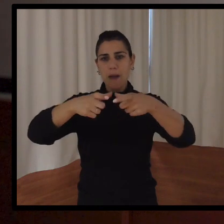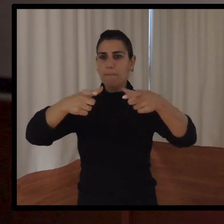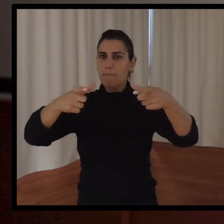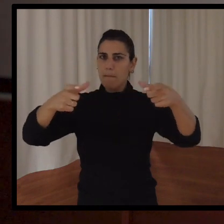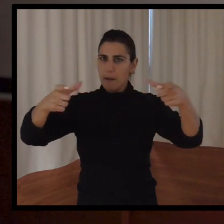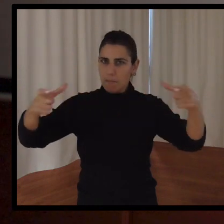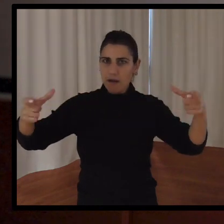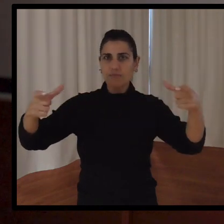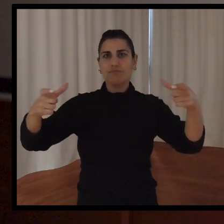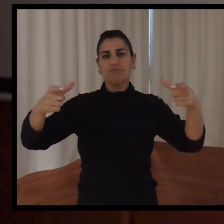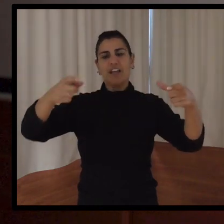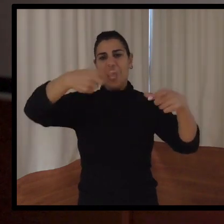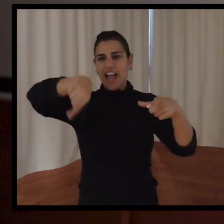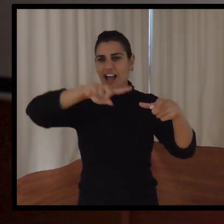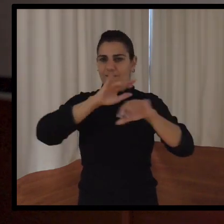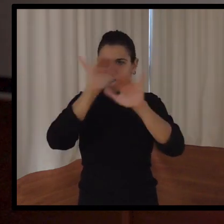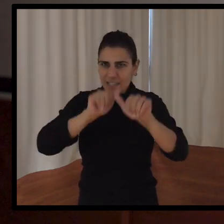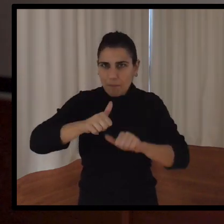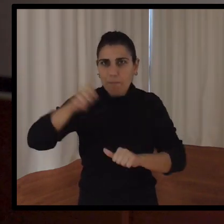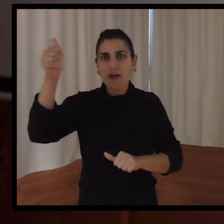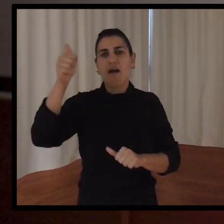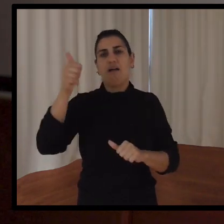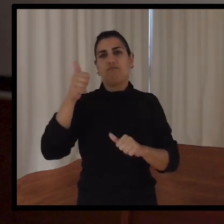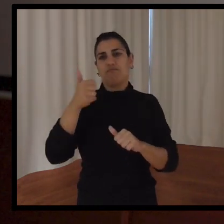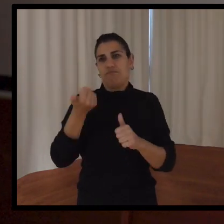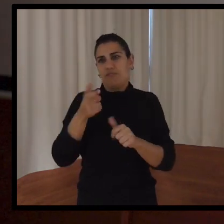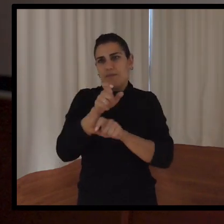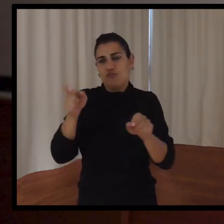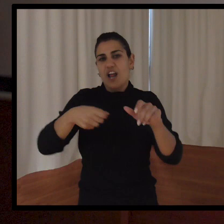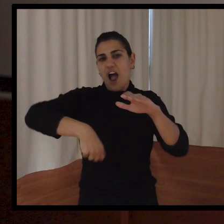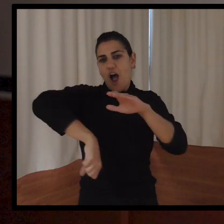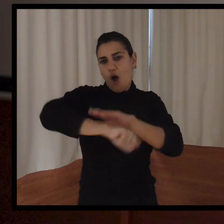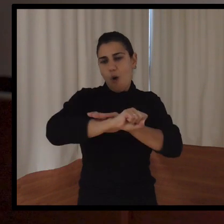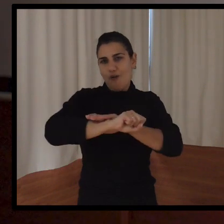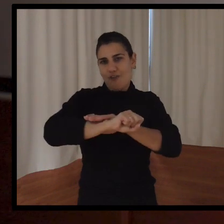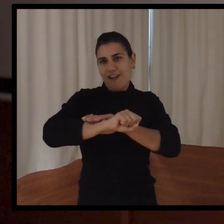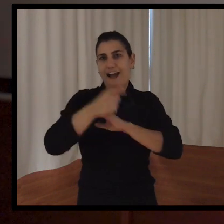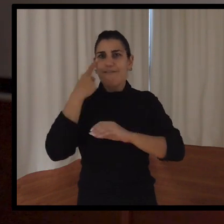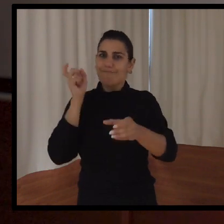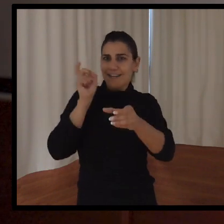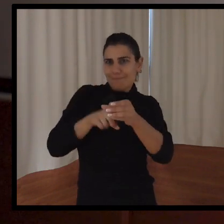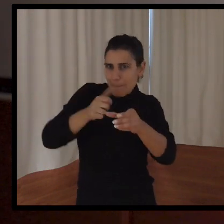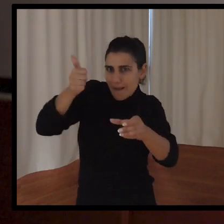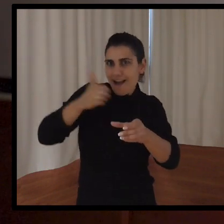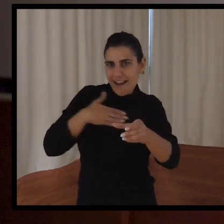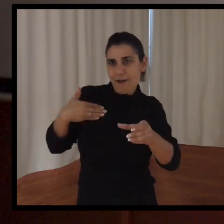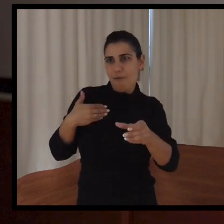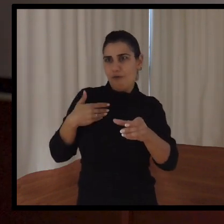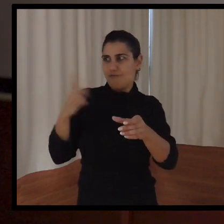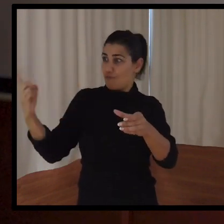todos mucho más felices, que lleguen más jugadores y jugadores a nuestro equipo, porque lo cogeremos como uno más de nuestra familia.